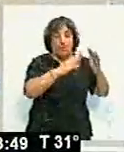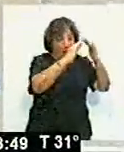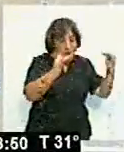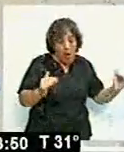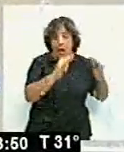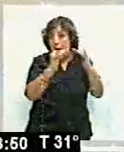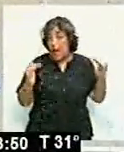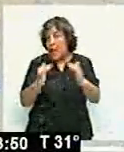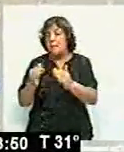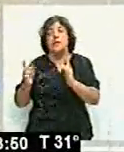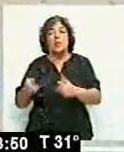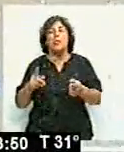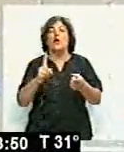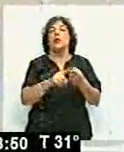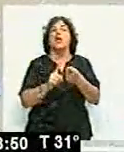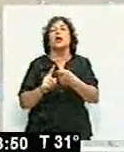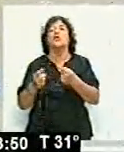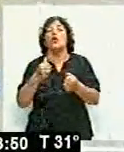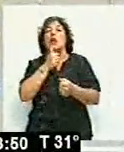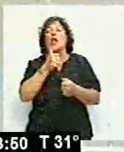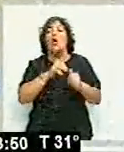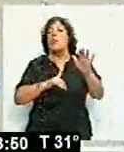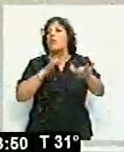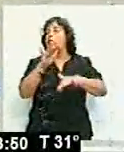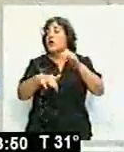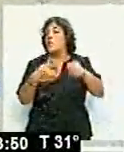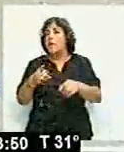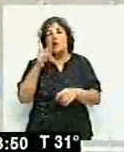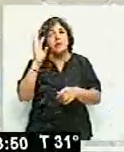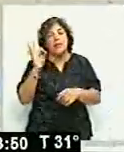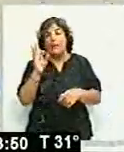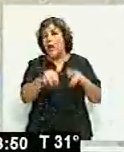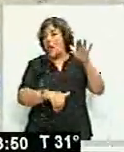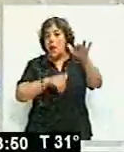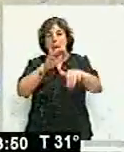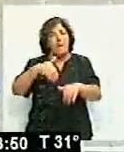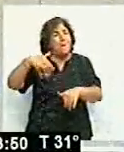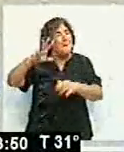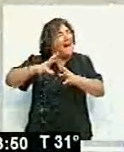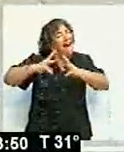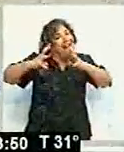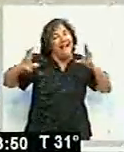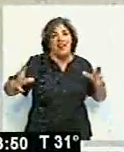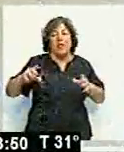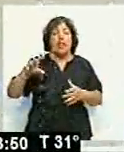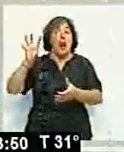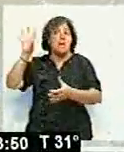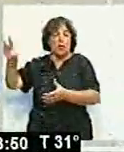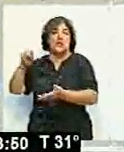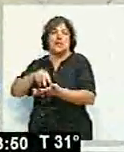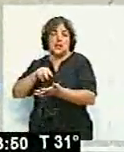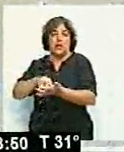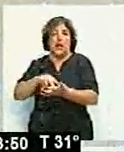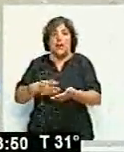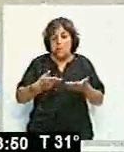sobre todo también relacionado con el tema de la pileta. Ustedes saben que es la pileta de natación más grande que tenemos en nuestra provincia y es por eso que